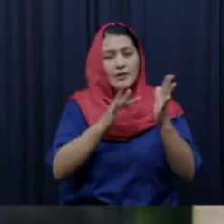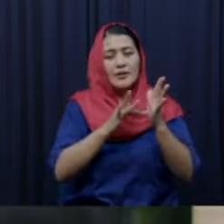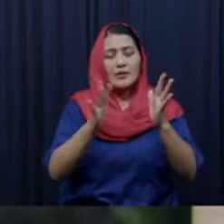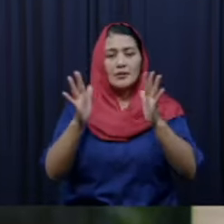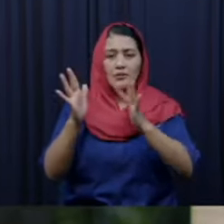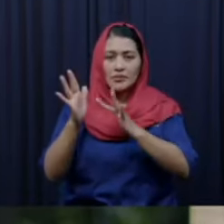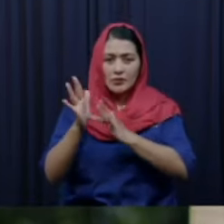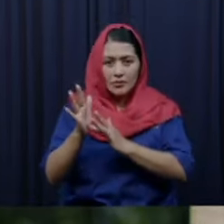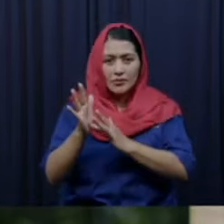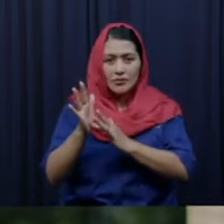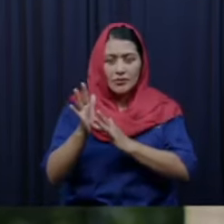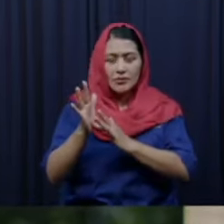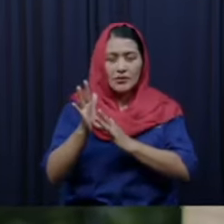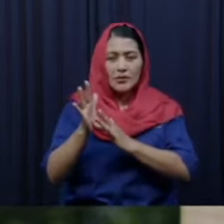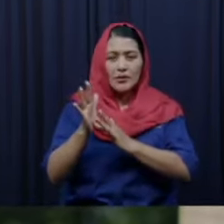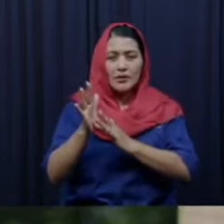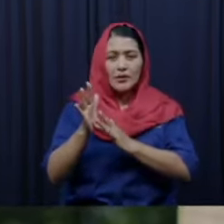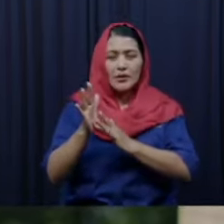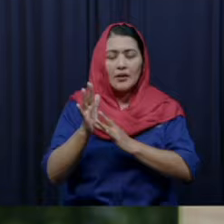atender te van a bendecir